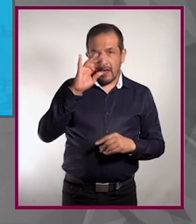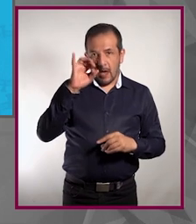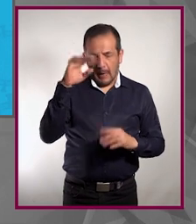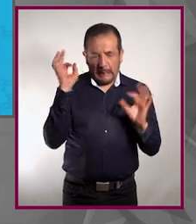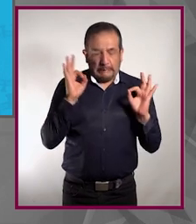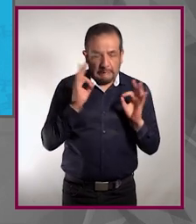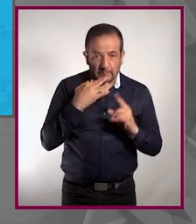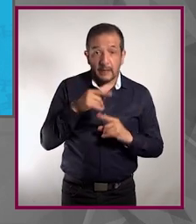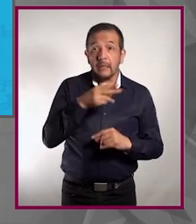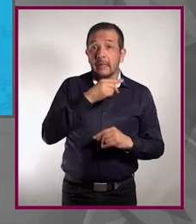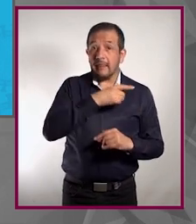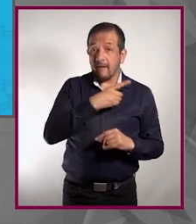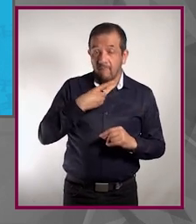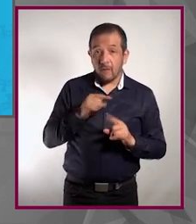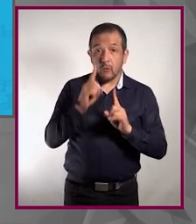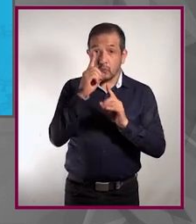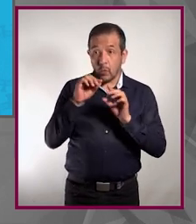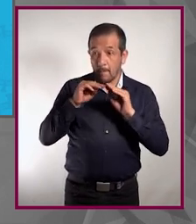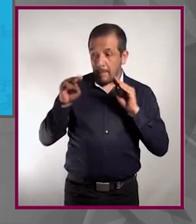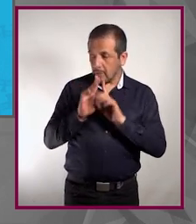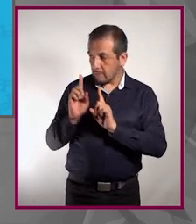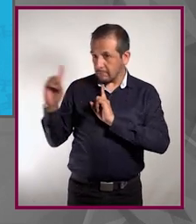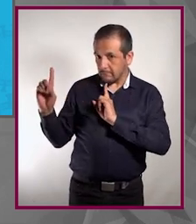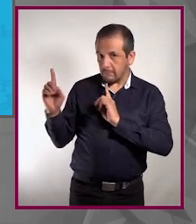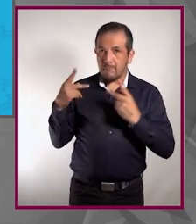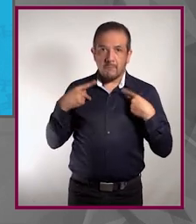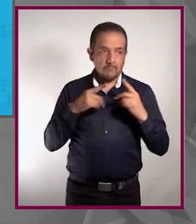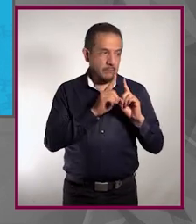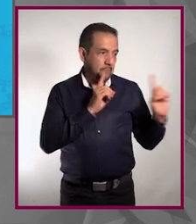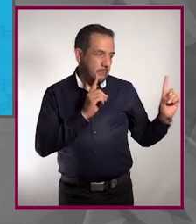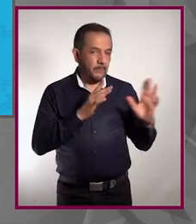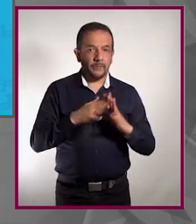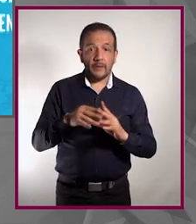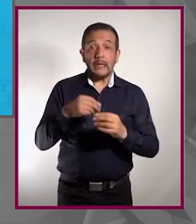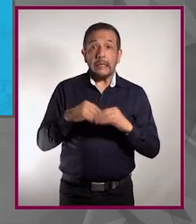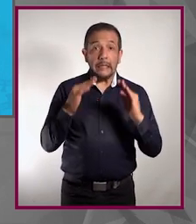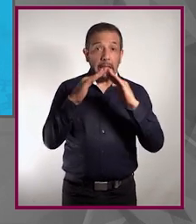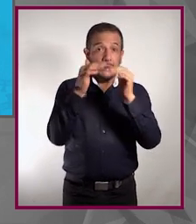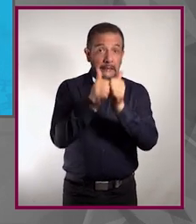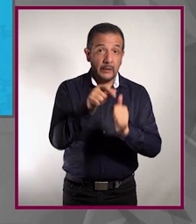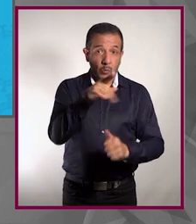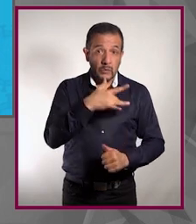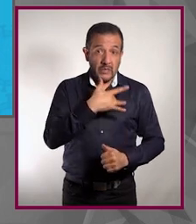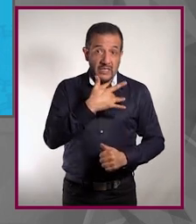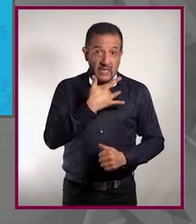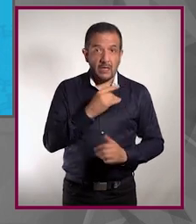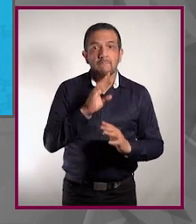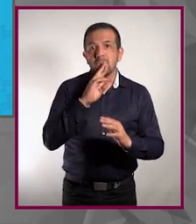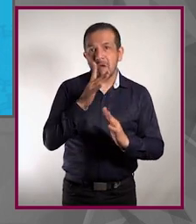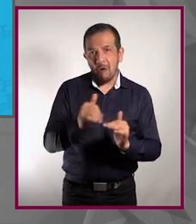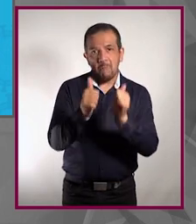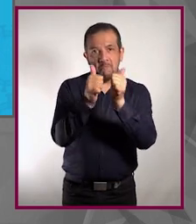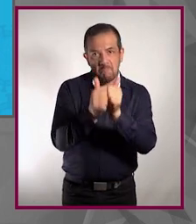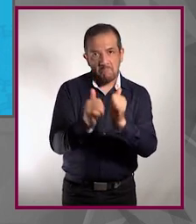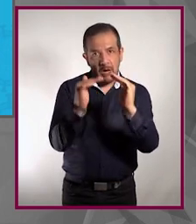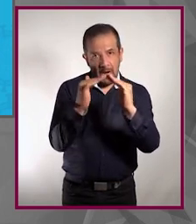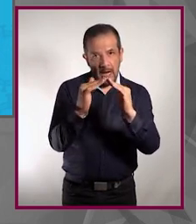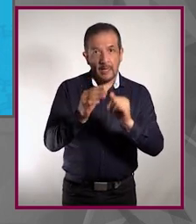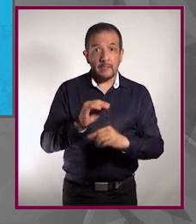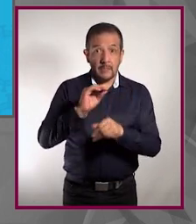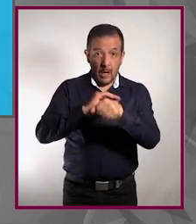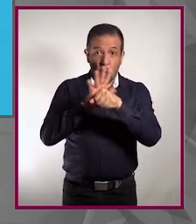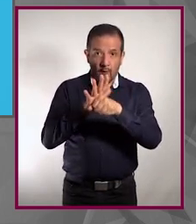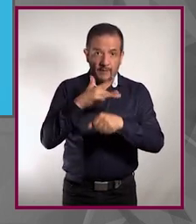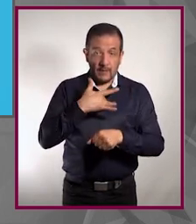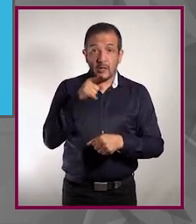importante mantener la distancia de por lo menos un metro de otra persona. Quedarse en casa si tienes los síntomas de la COVID-19.